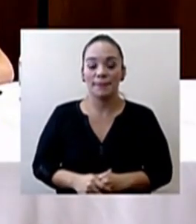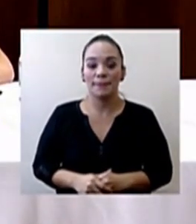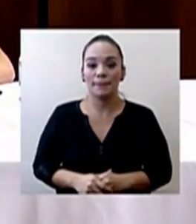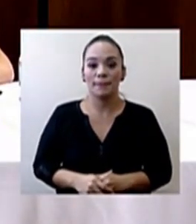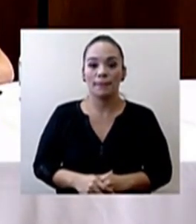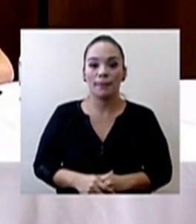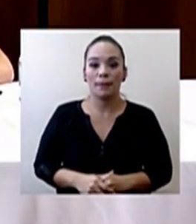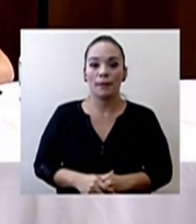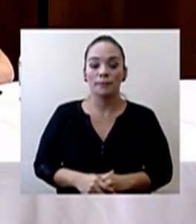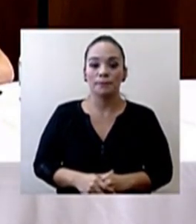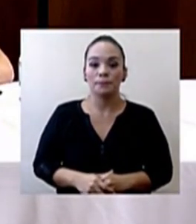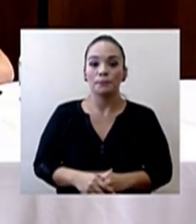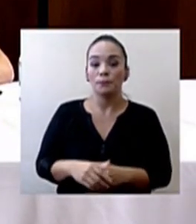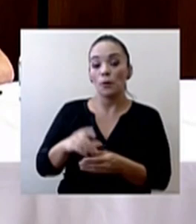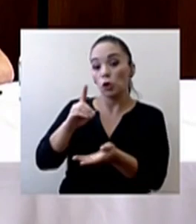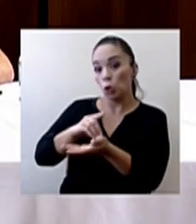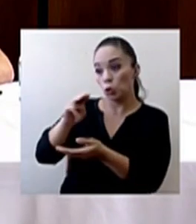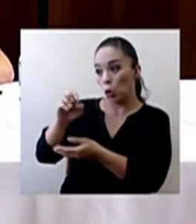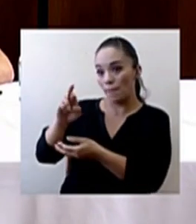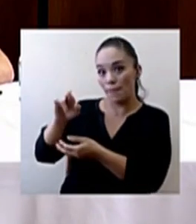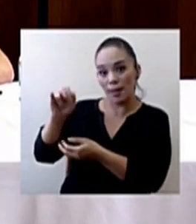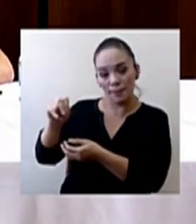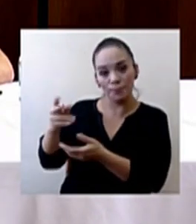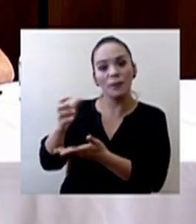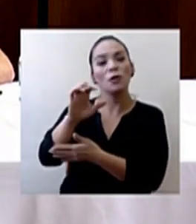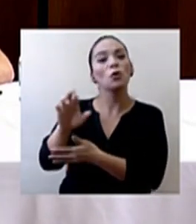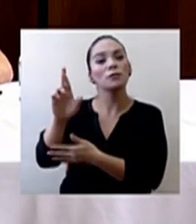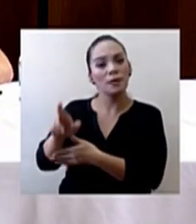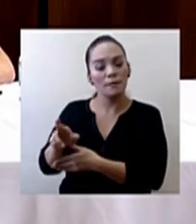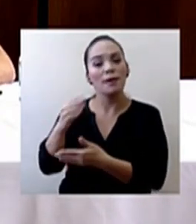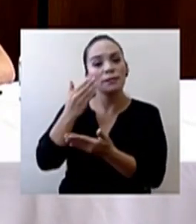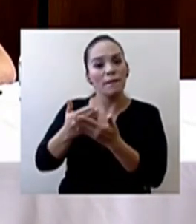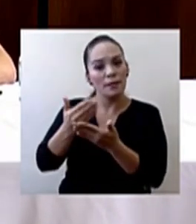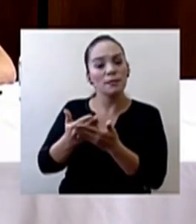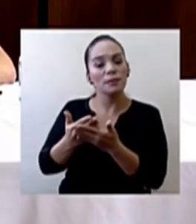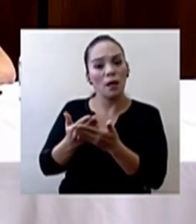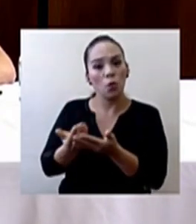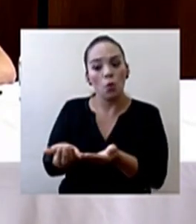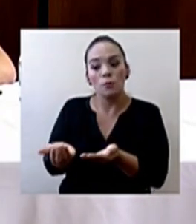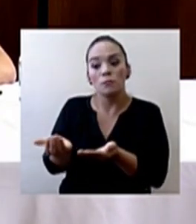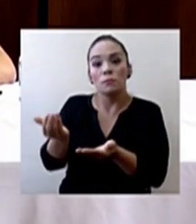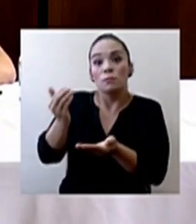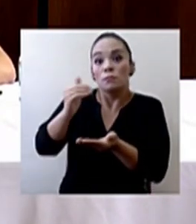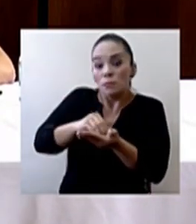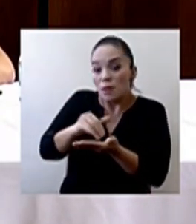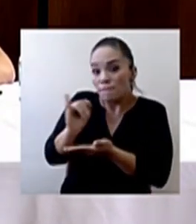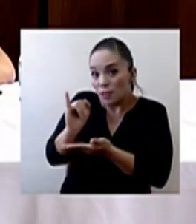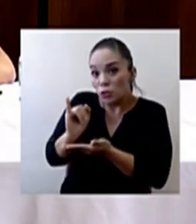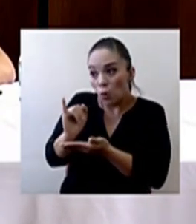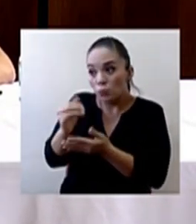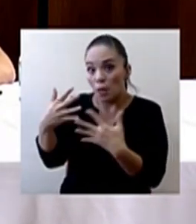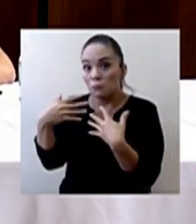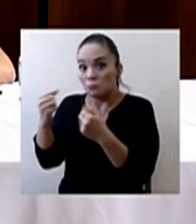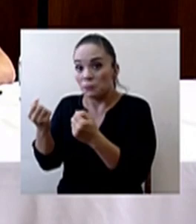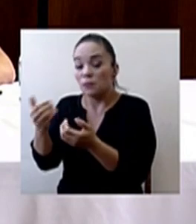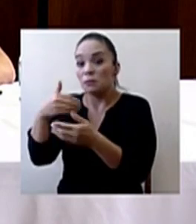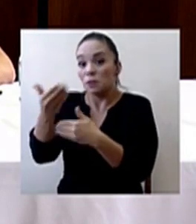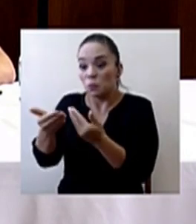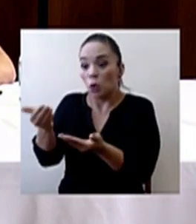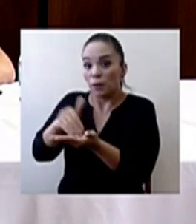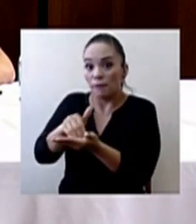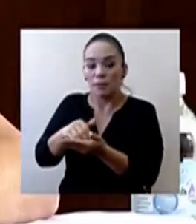Vamos cerrando. Doctor Marín, ¿en Costa Rica se ha evidenciado reinfección en personas que ya están curadas? Por ahora no.